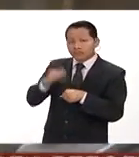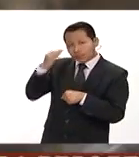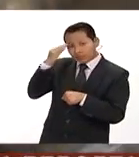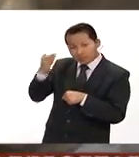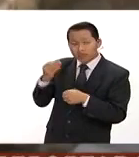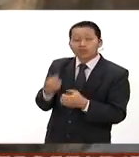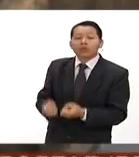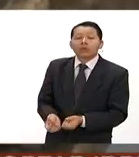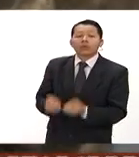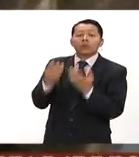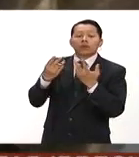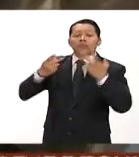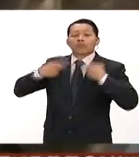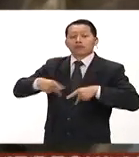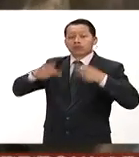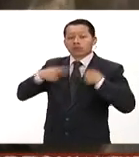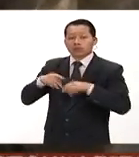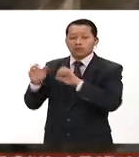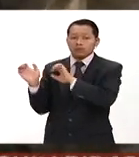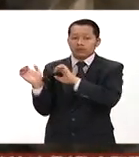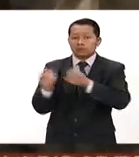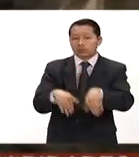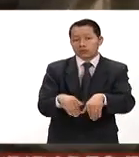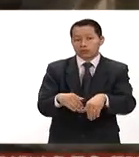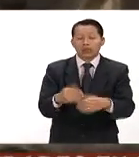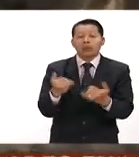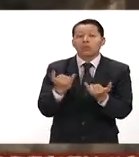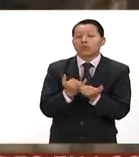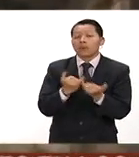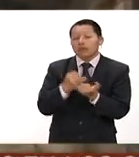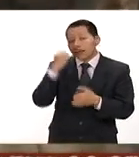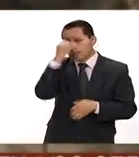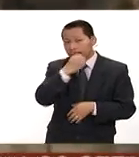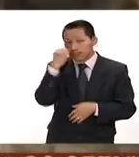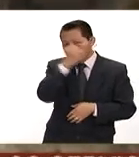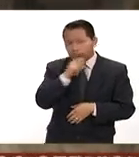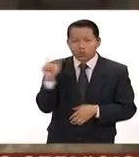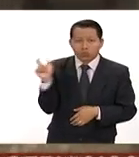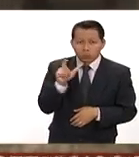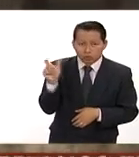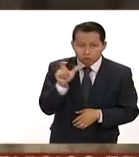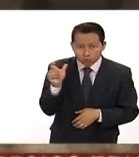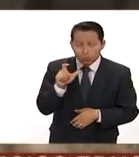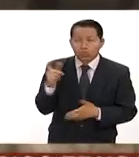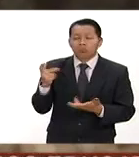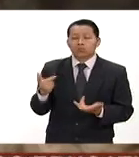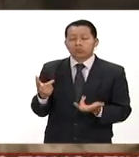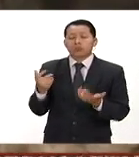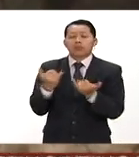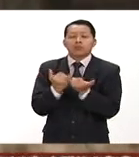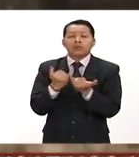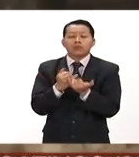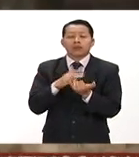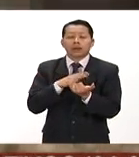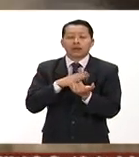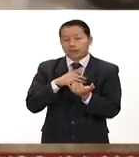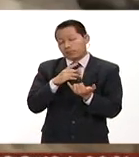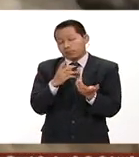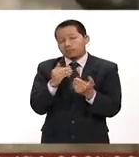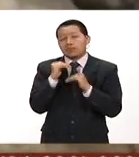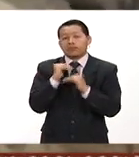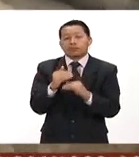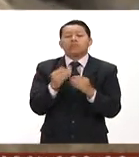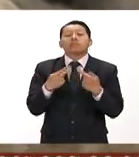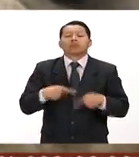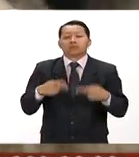cuántas personas se pueden inscribir cuándo son los exámenes y pues si hay algún cupo Es